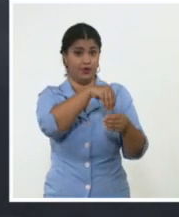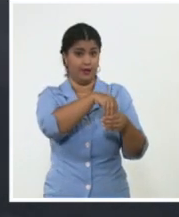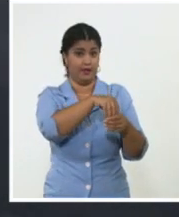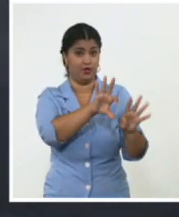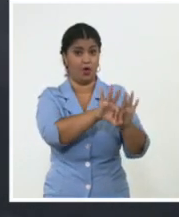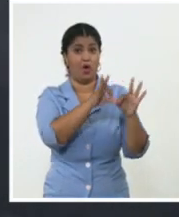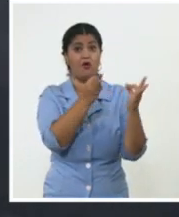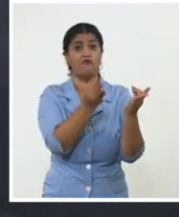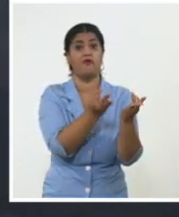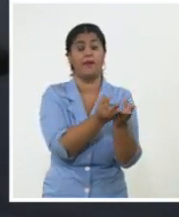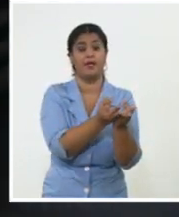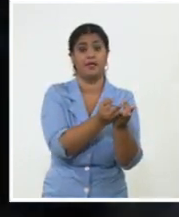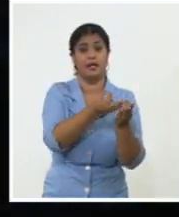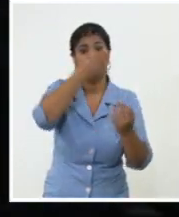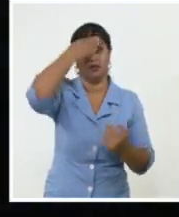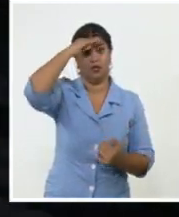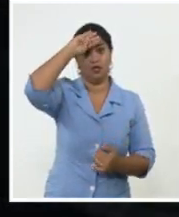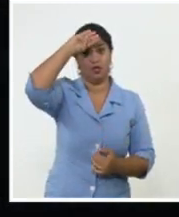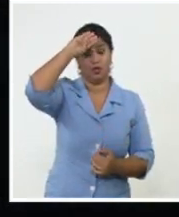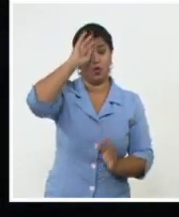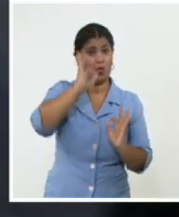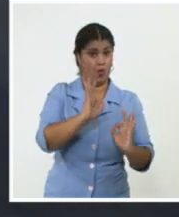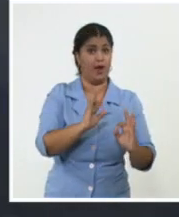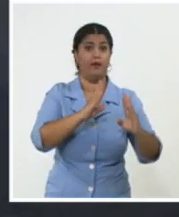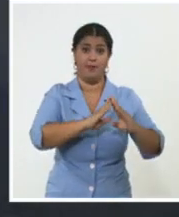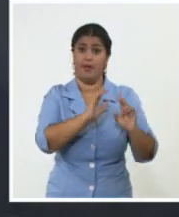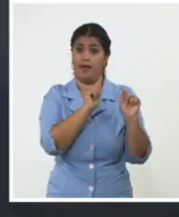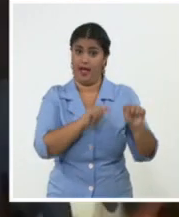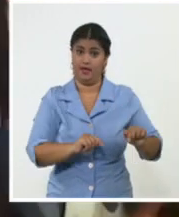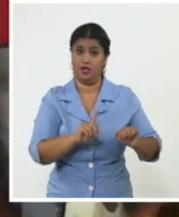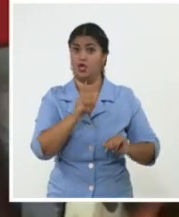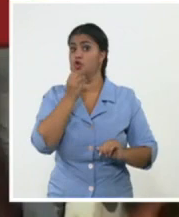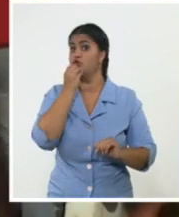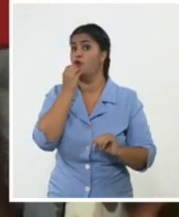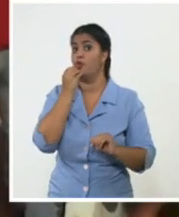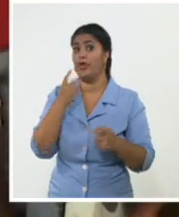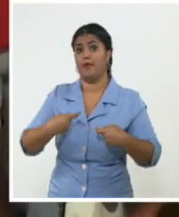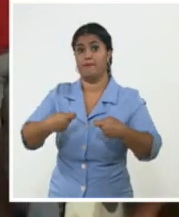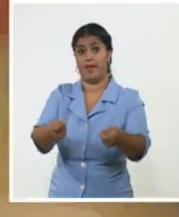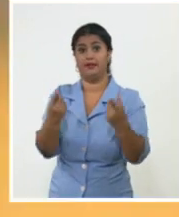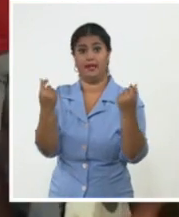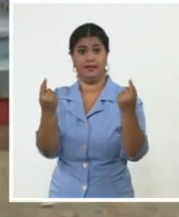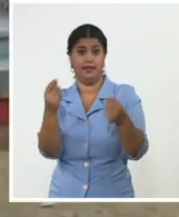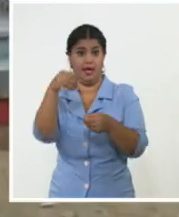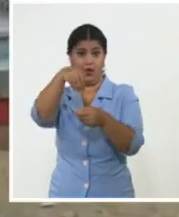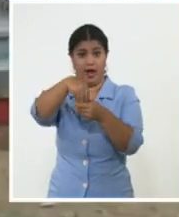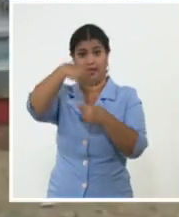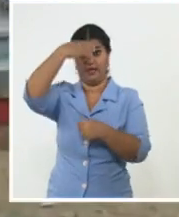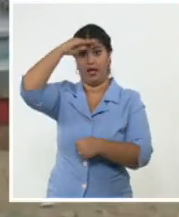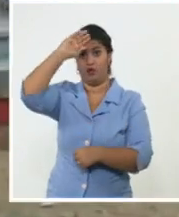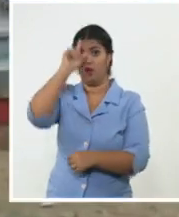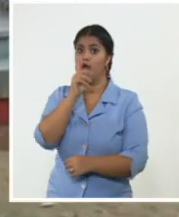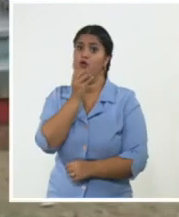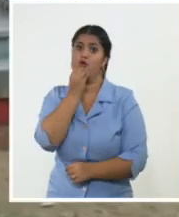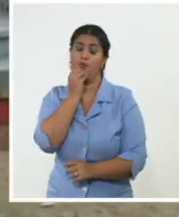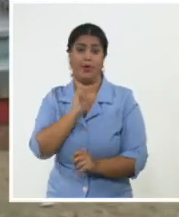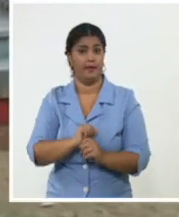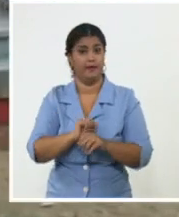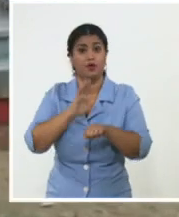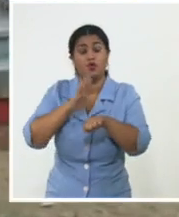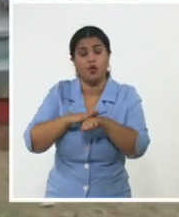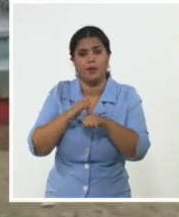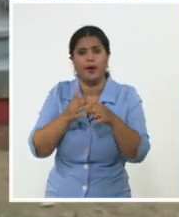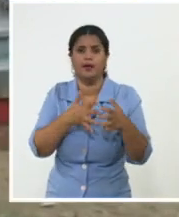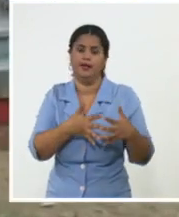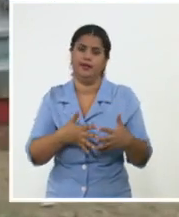afectadas con una política que alimenta el odio, divide, aísla. Mientras se tensa la cuerda, la